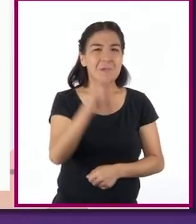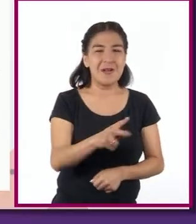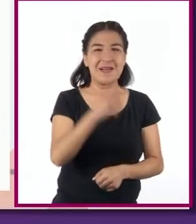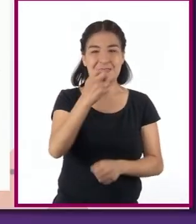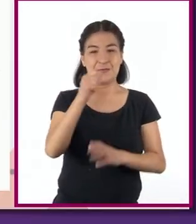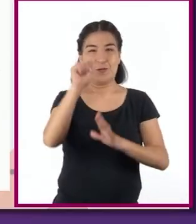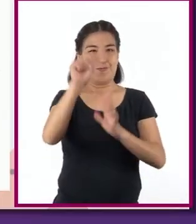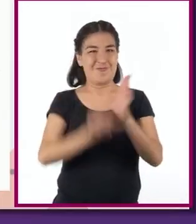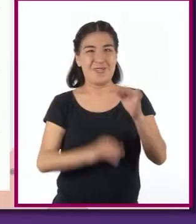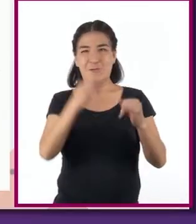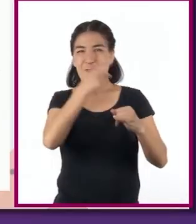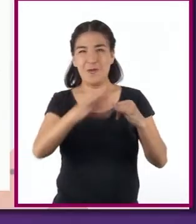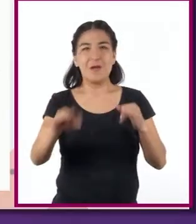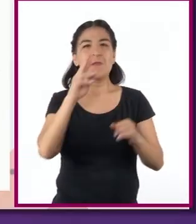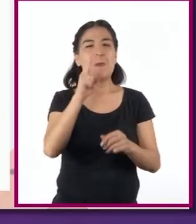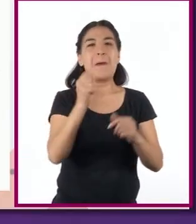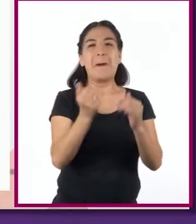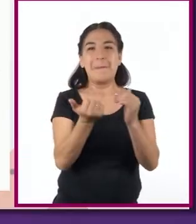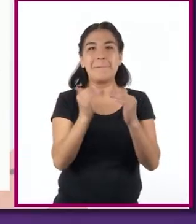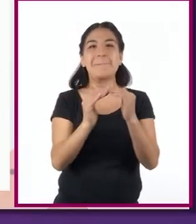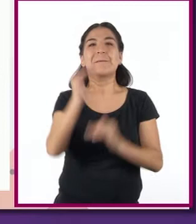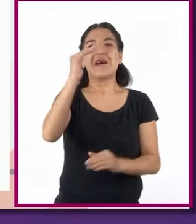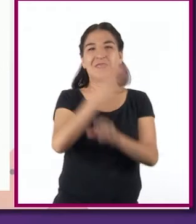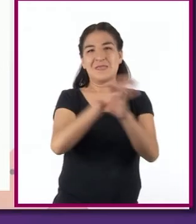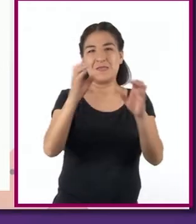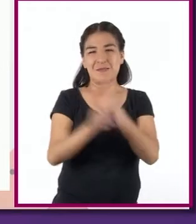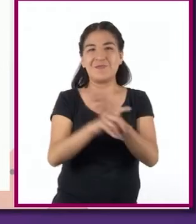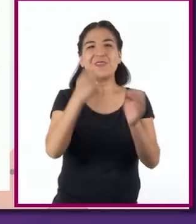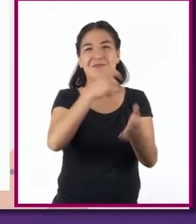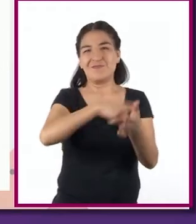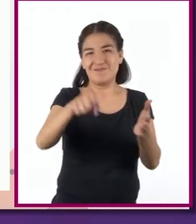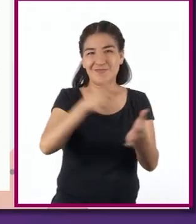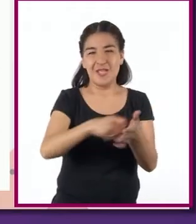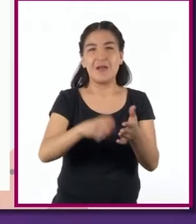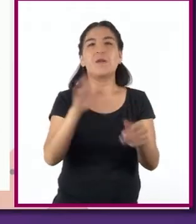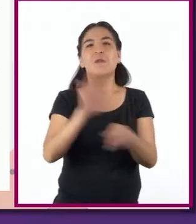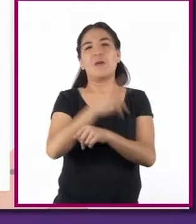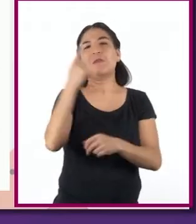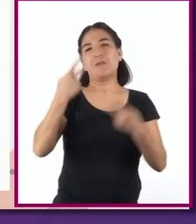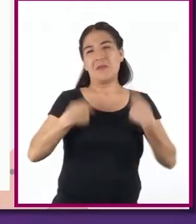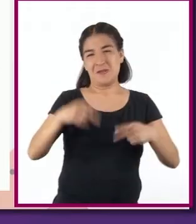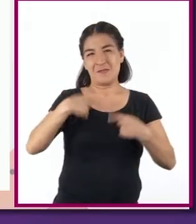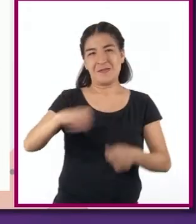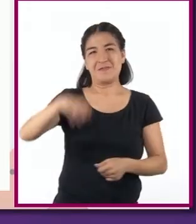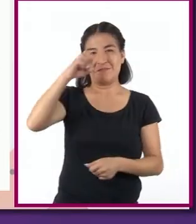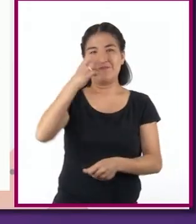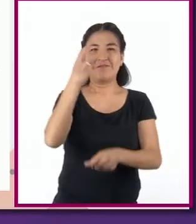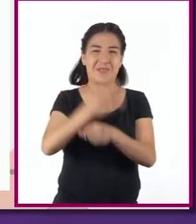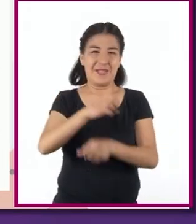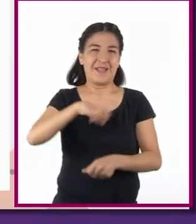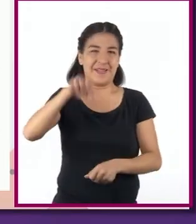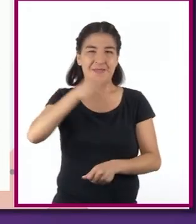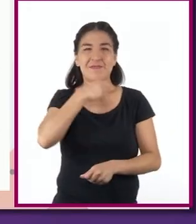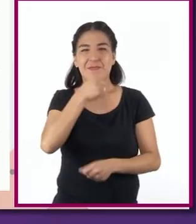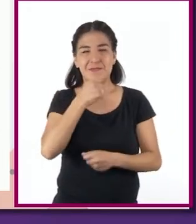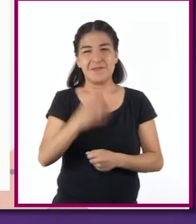último mes aumentaron las compras de ese producto particularmente por adultos mayores. Quiero mostrarles una